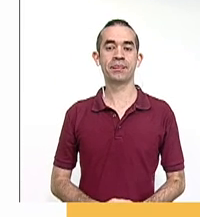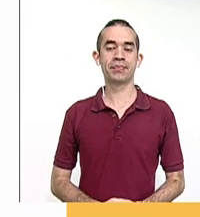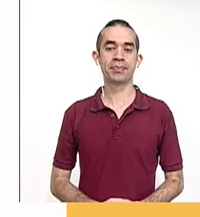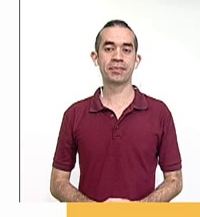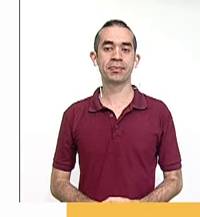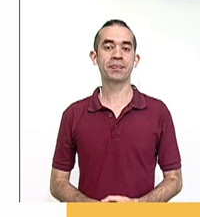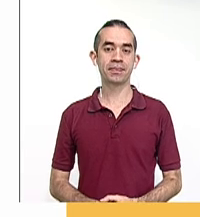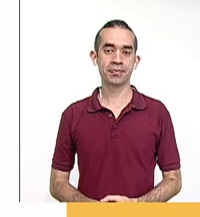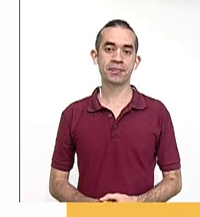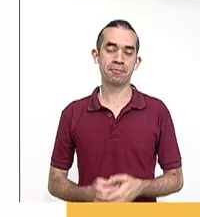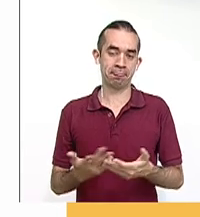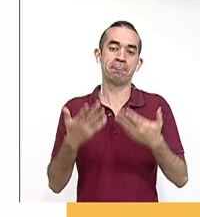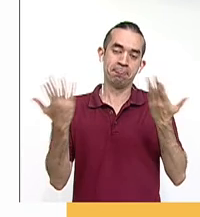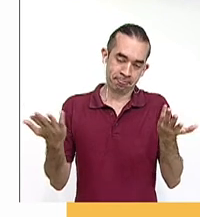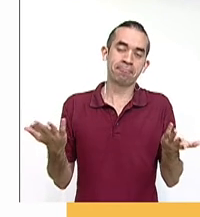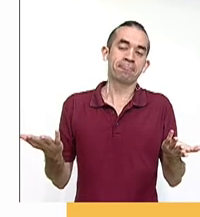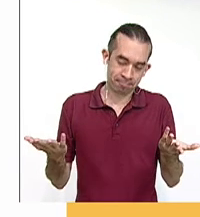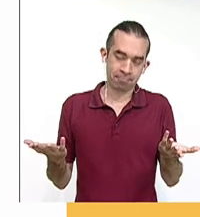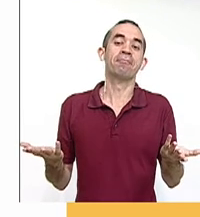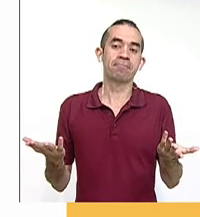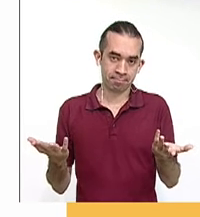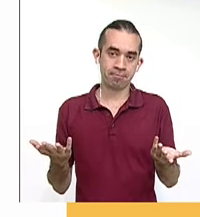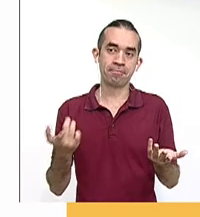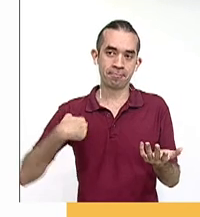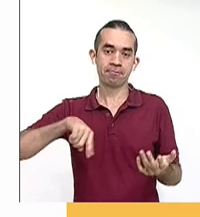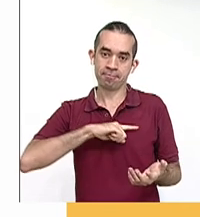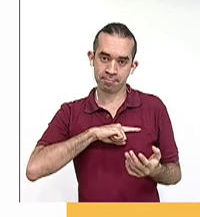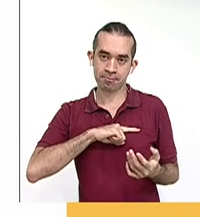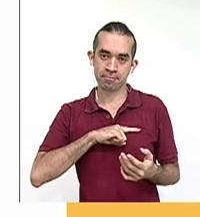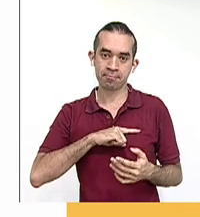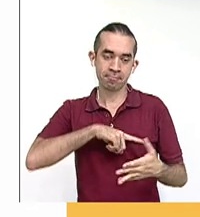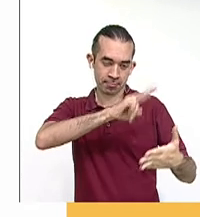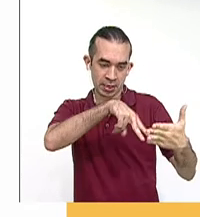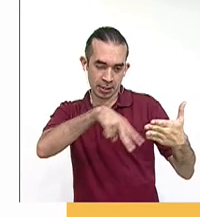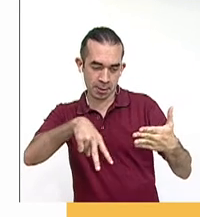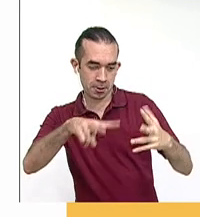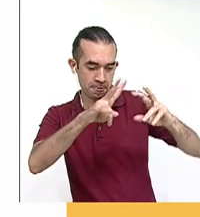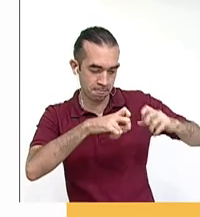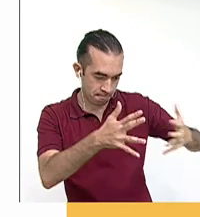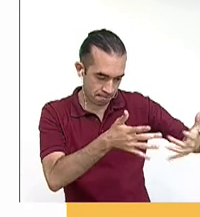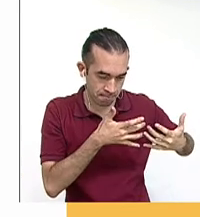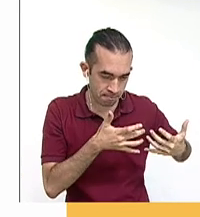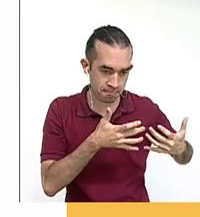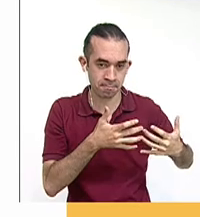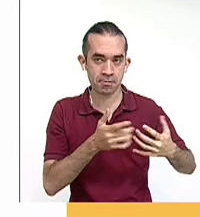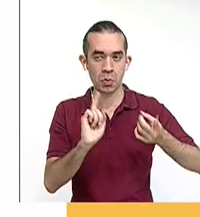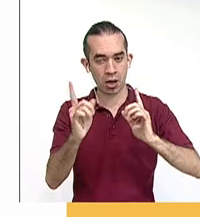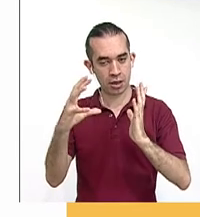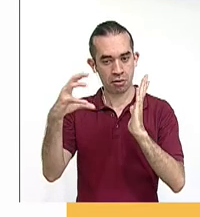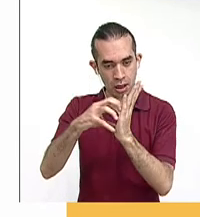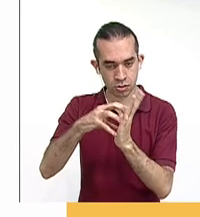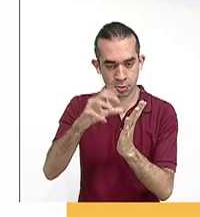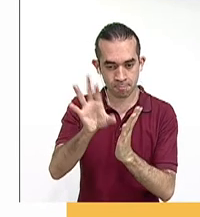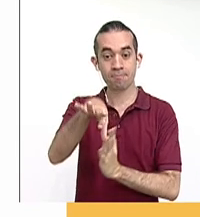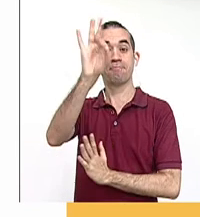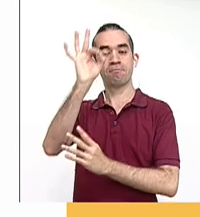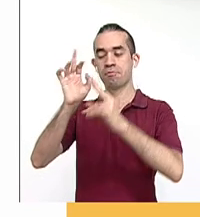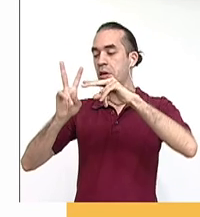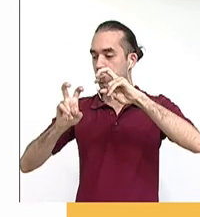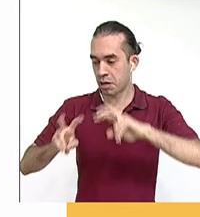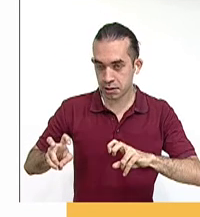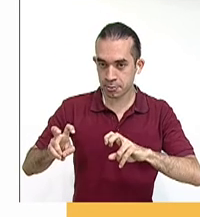Por supuesto, vamos a revisar la literatura, Escoger nuestro texto, analizarlo,